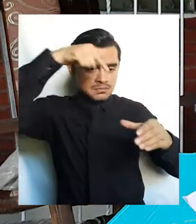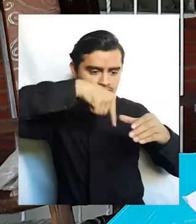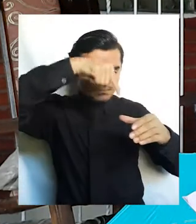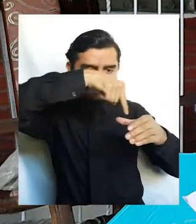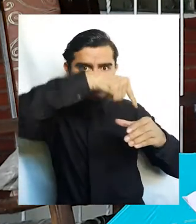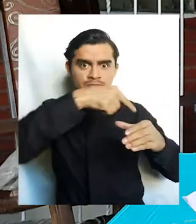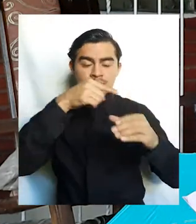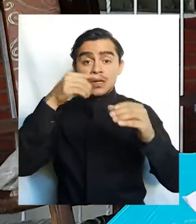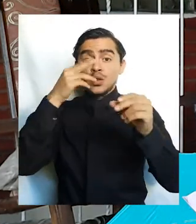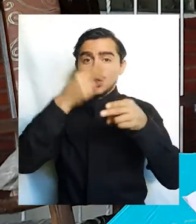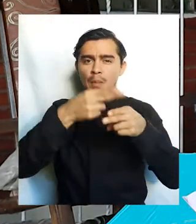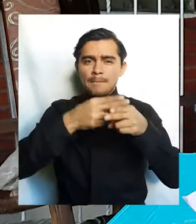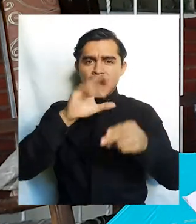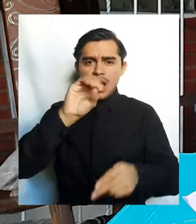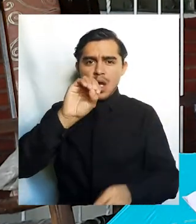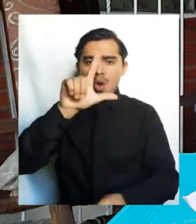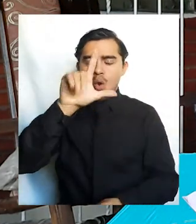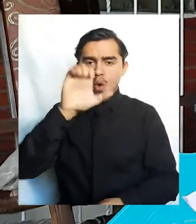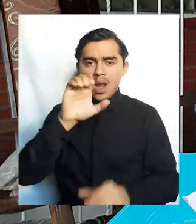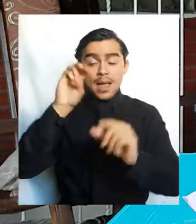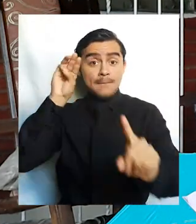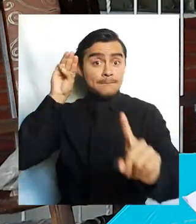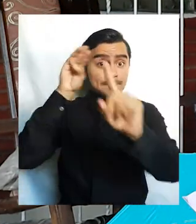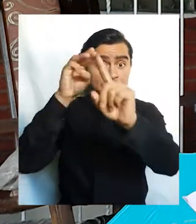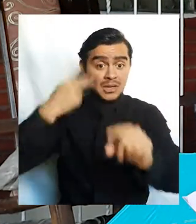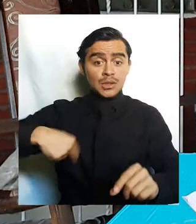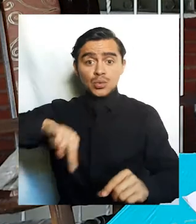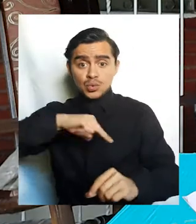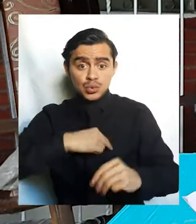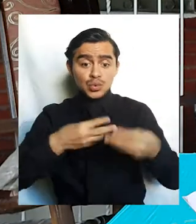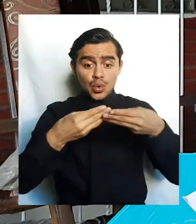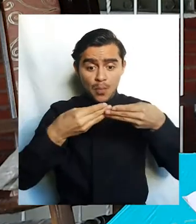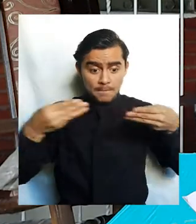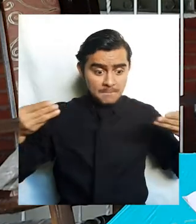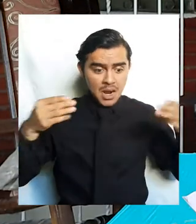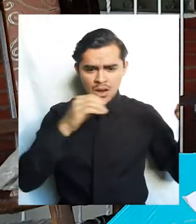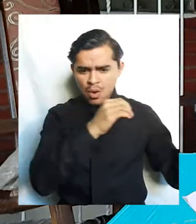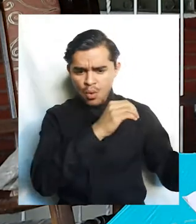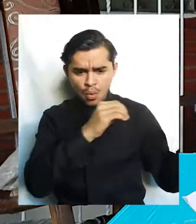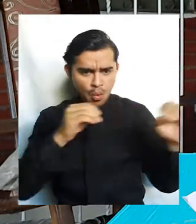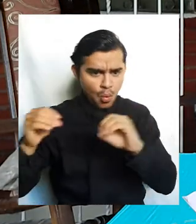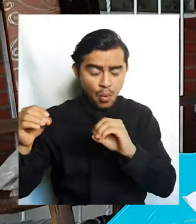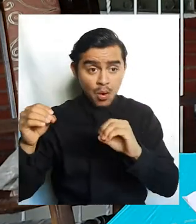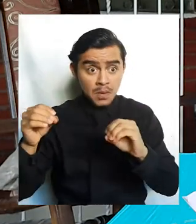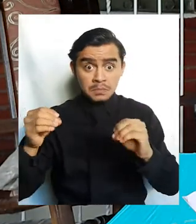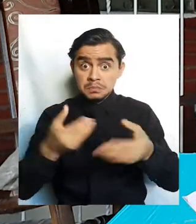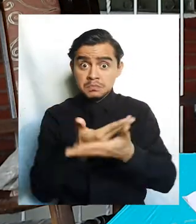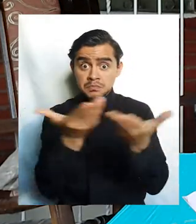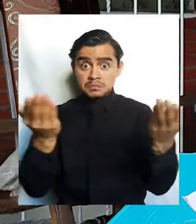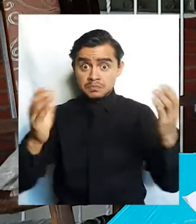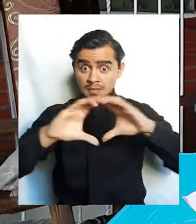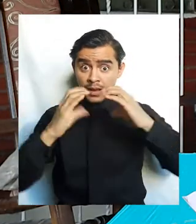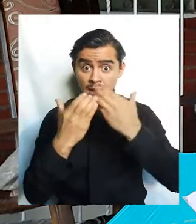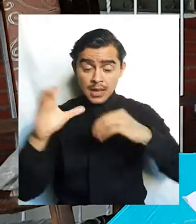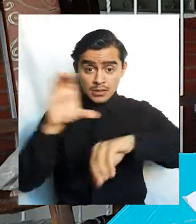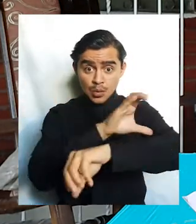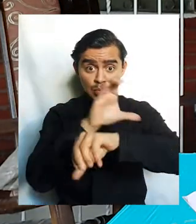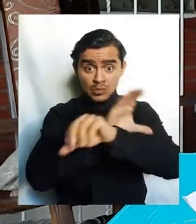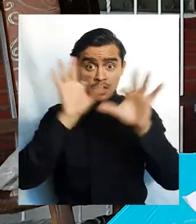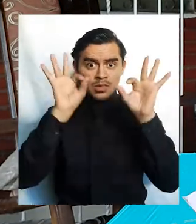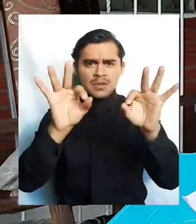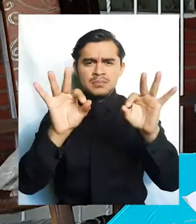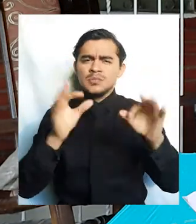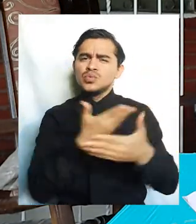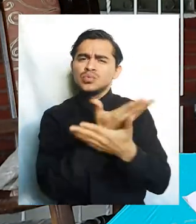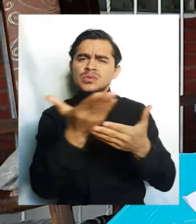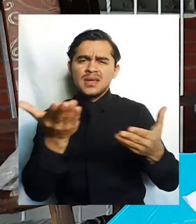todos nuestros materiales y tener un mayor orden al momento de recibir nuestras clases virtuales. Pero ustedes se preguntarán